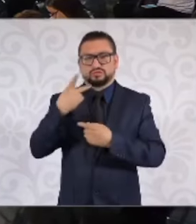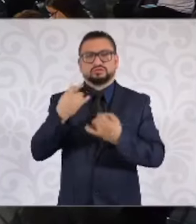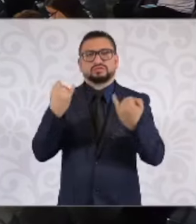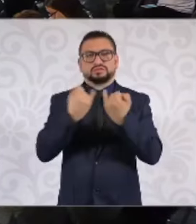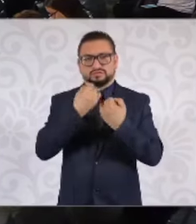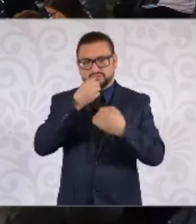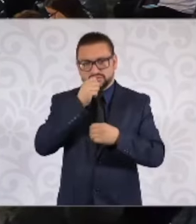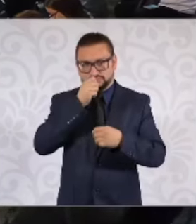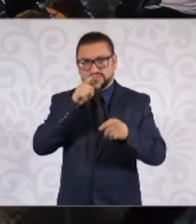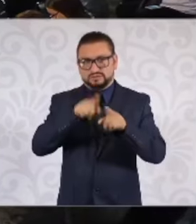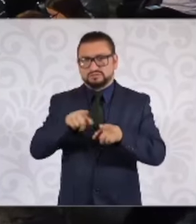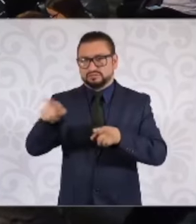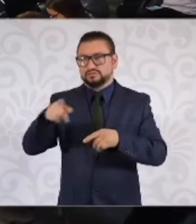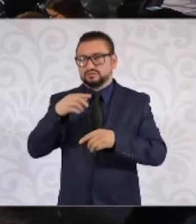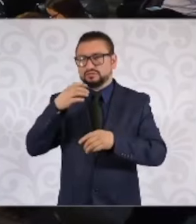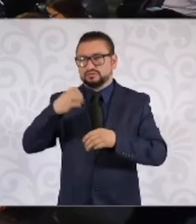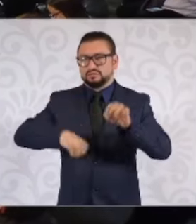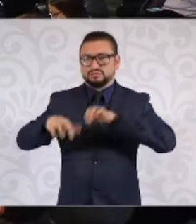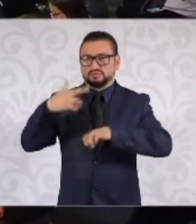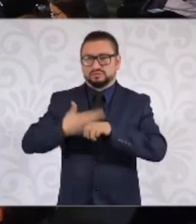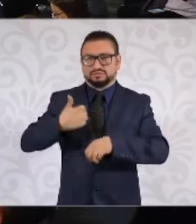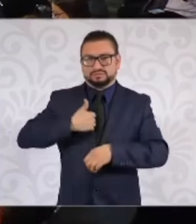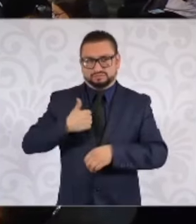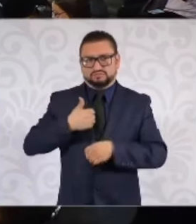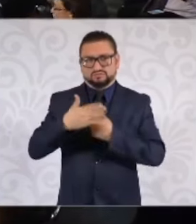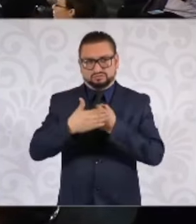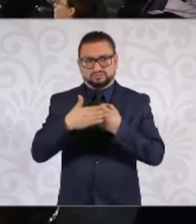con el embajador de Canadá. Embajadora.